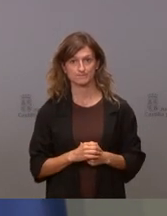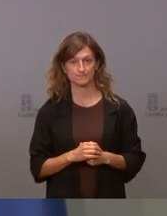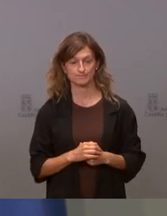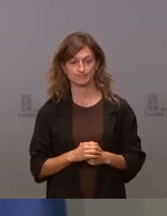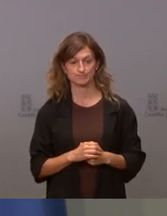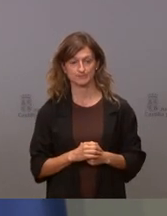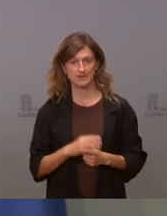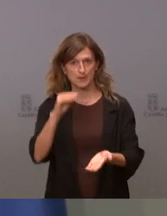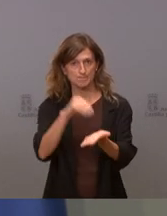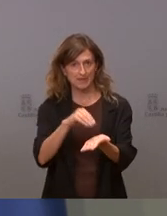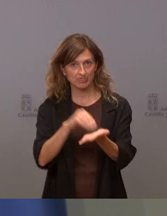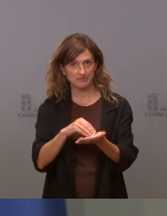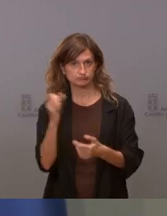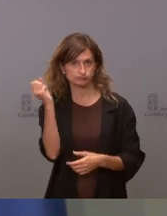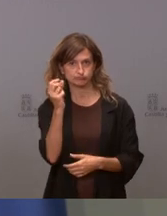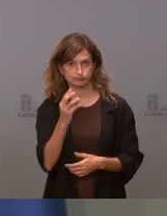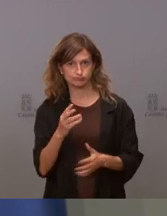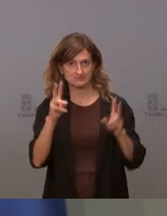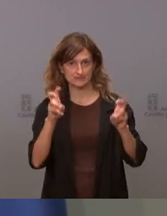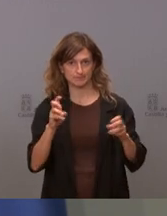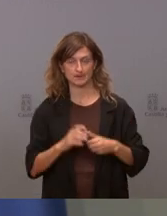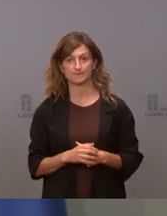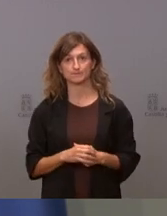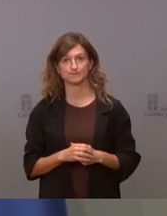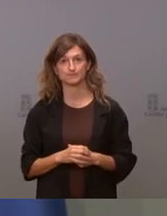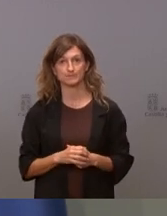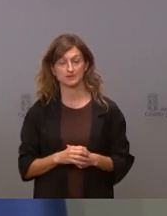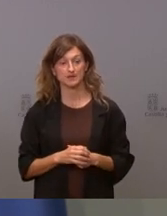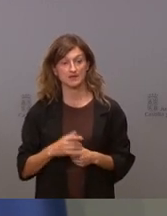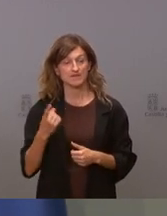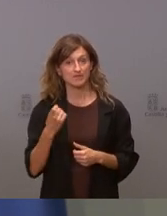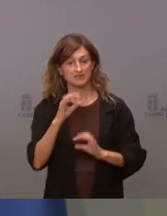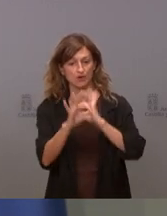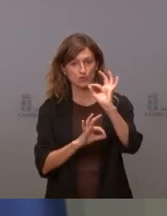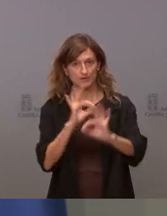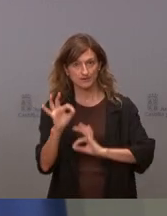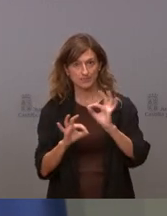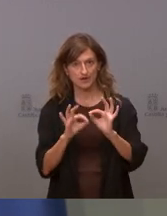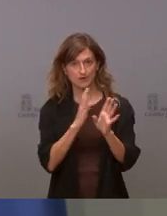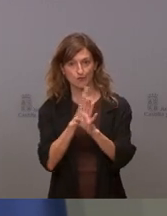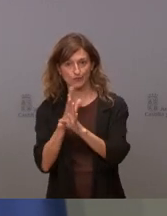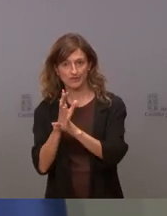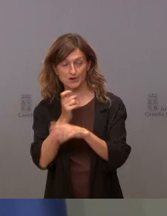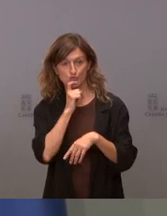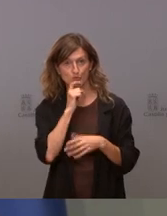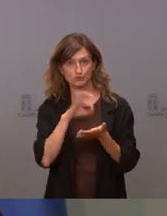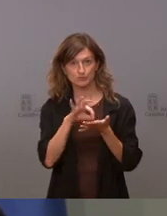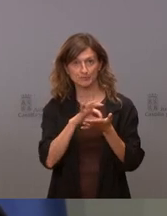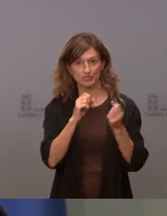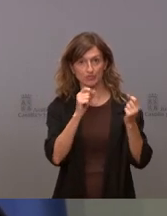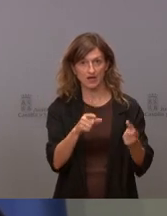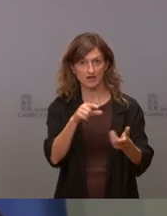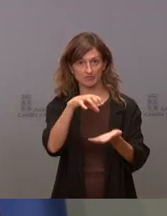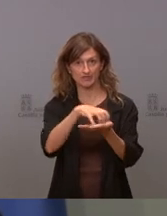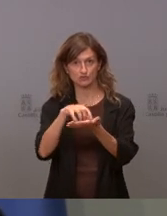ya no sé cuántas veces tenemos que decir el mismo asunto nosotros tenemos que ordenar cómo se presta la asistencia en esos